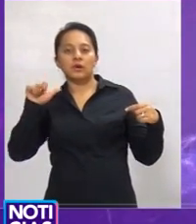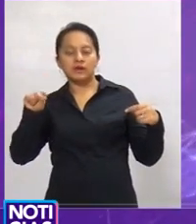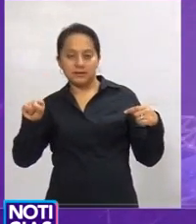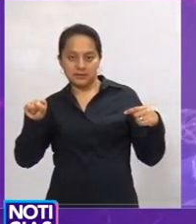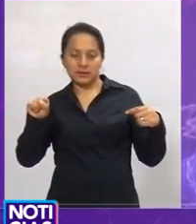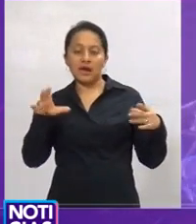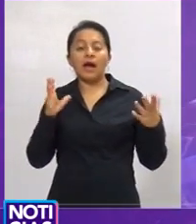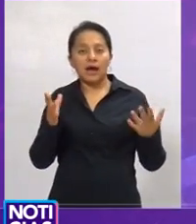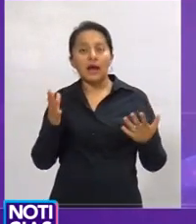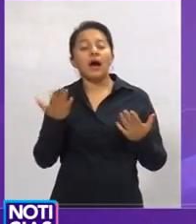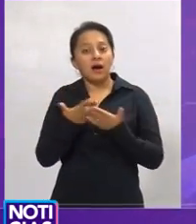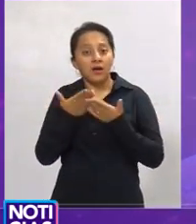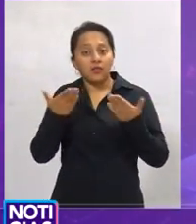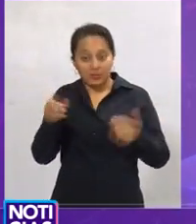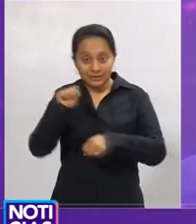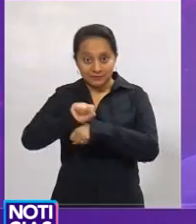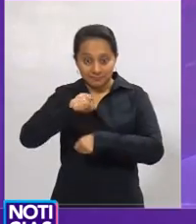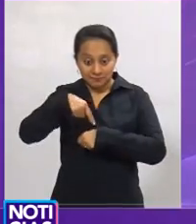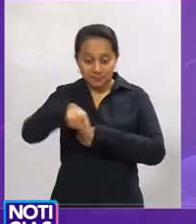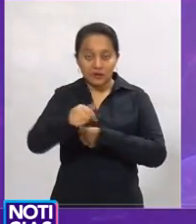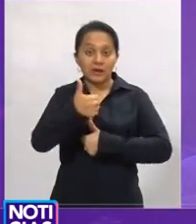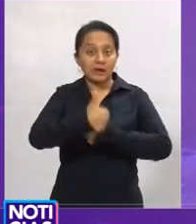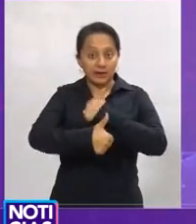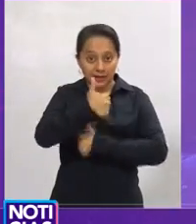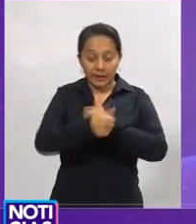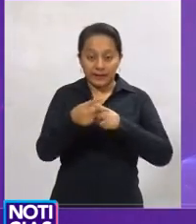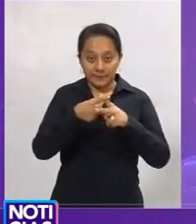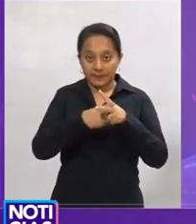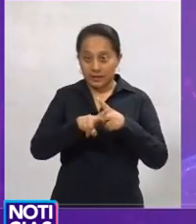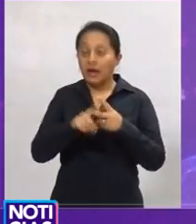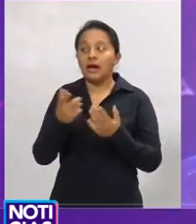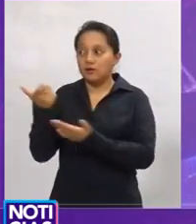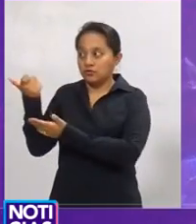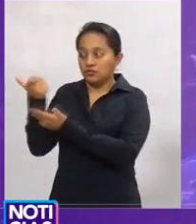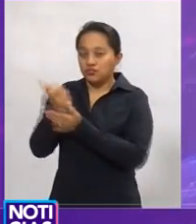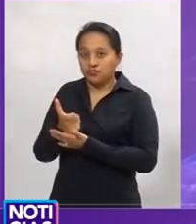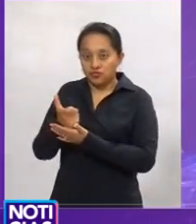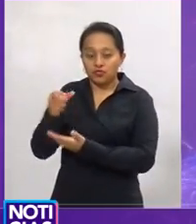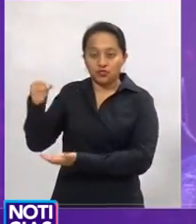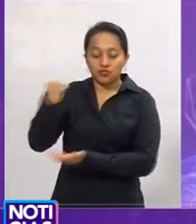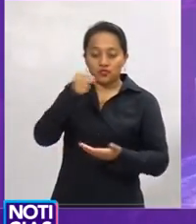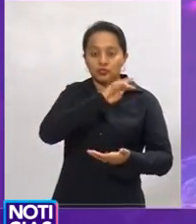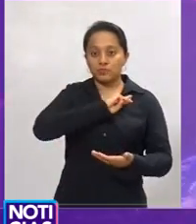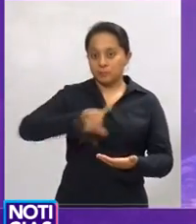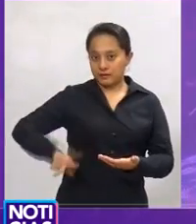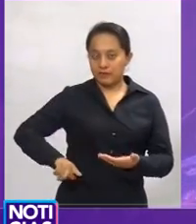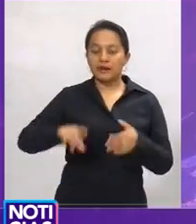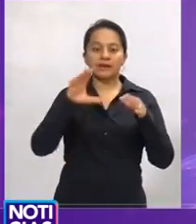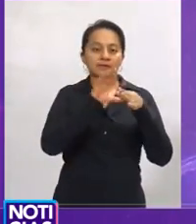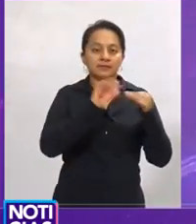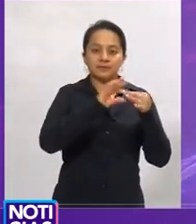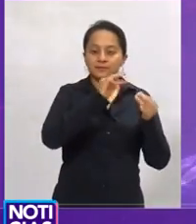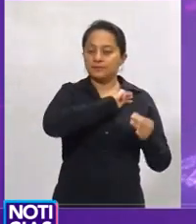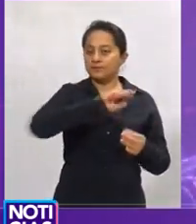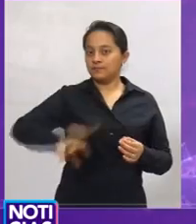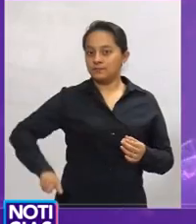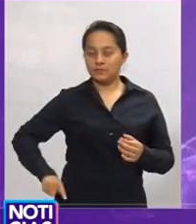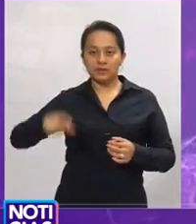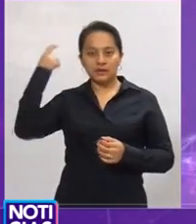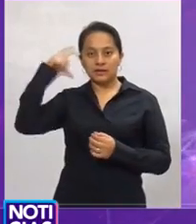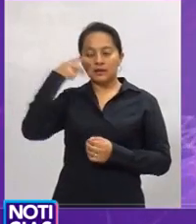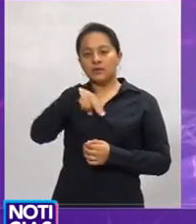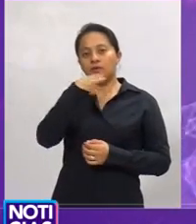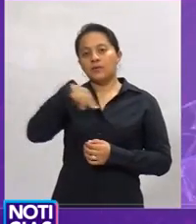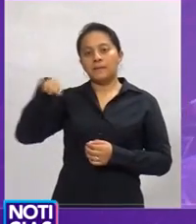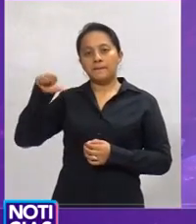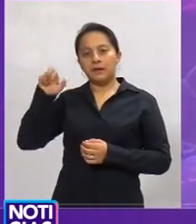darán inicio a las licitaciones y con recursos municipales se iniciará la obra. Lo anterior lo dio a conocer al presidente municipal de Querétaro, Marcos Aguilar Vega,